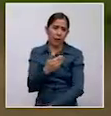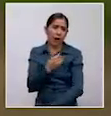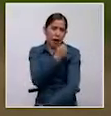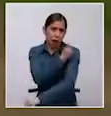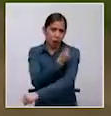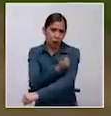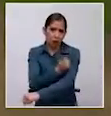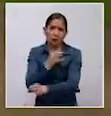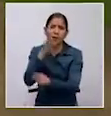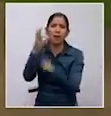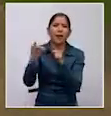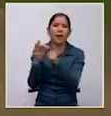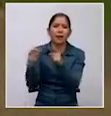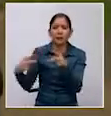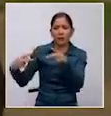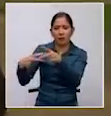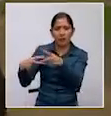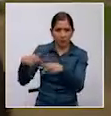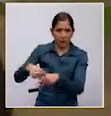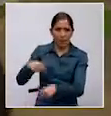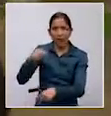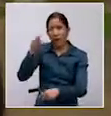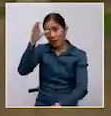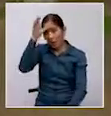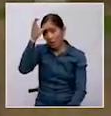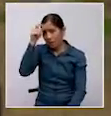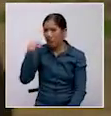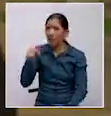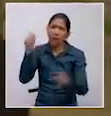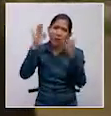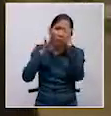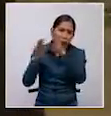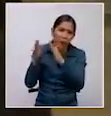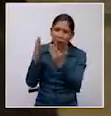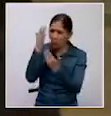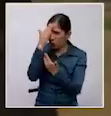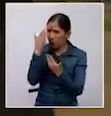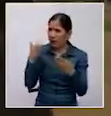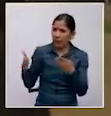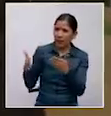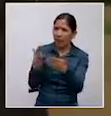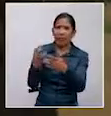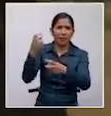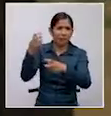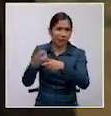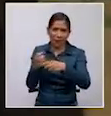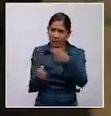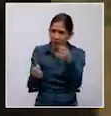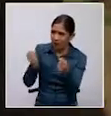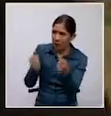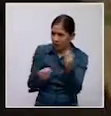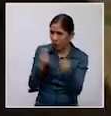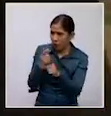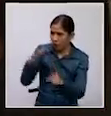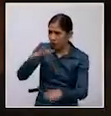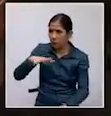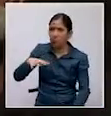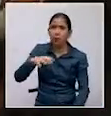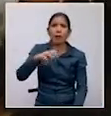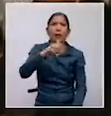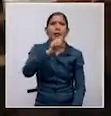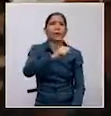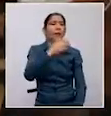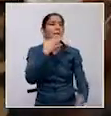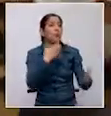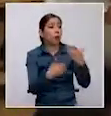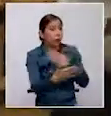Departamento de Pando, porque hay bastante preocupación, don Pablo Lima, respecto a la intransitabilidad que existe por los baches en esta zona. Muy buenos días, Nelly.